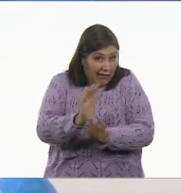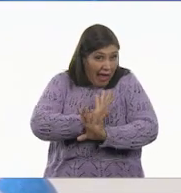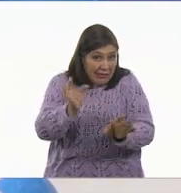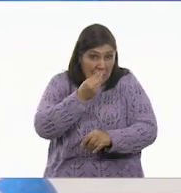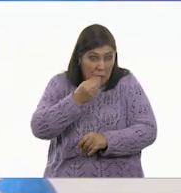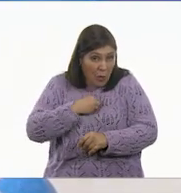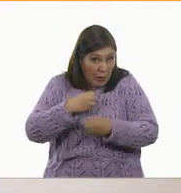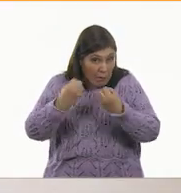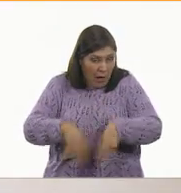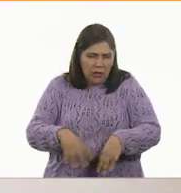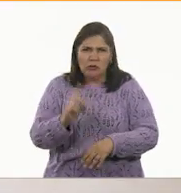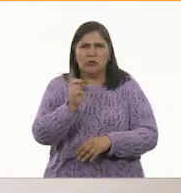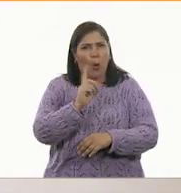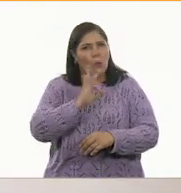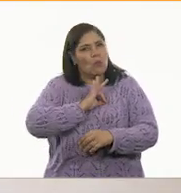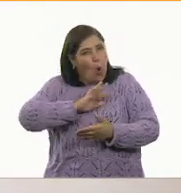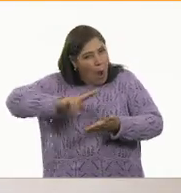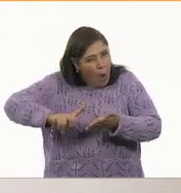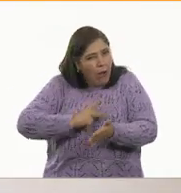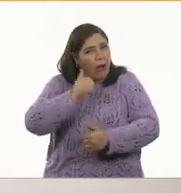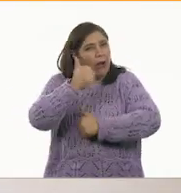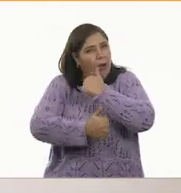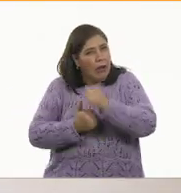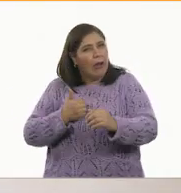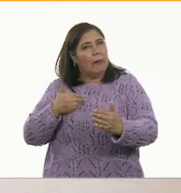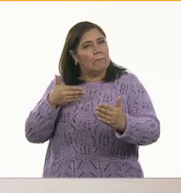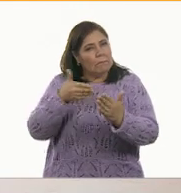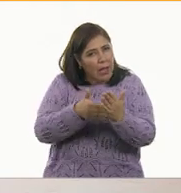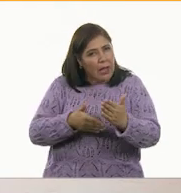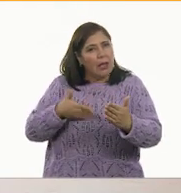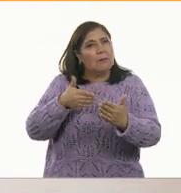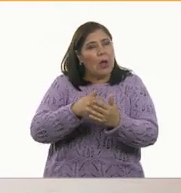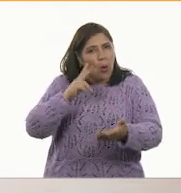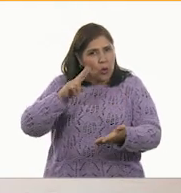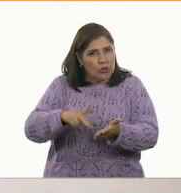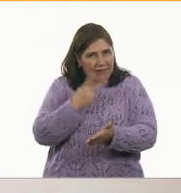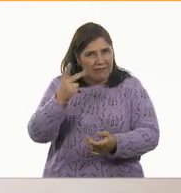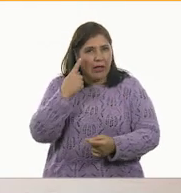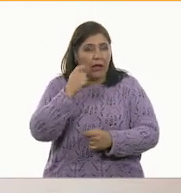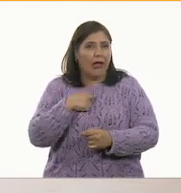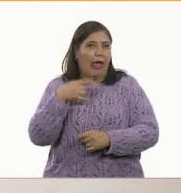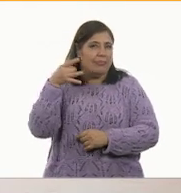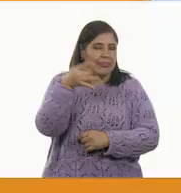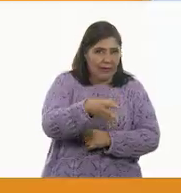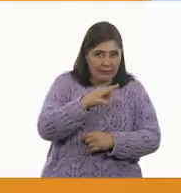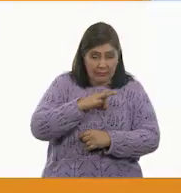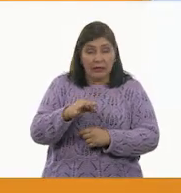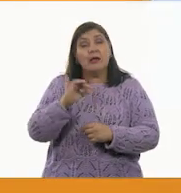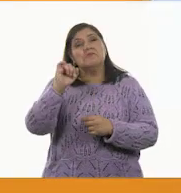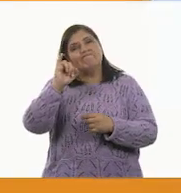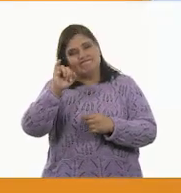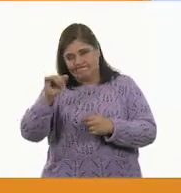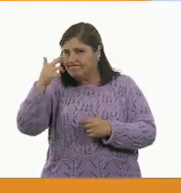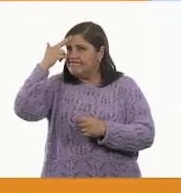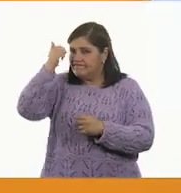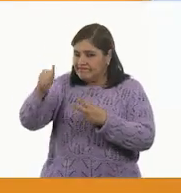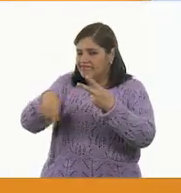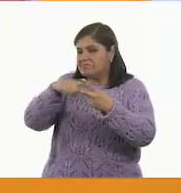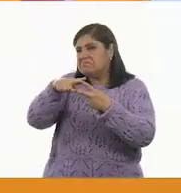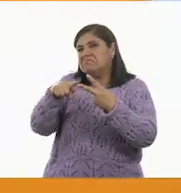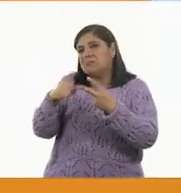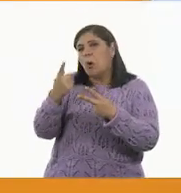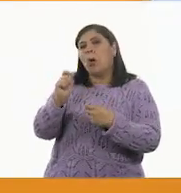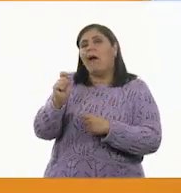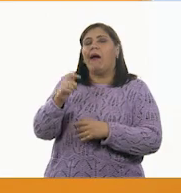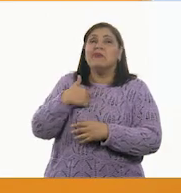¿Correcto? Claro, acertaste perfectamente. Los demás leones se dieron por vencidos y dijeron, ¡No, pues